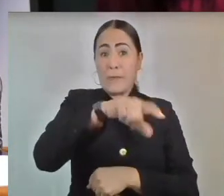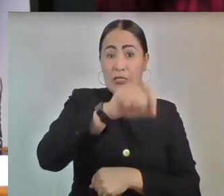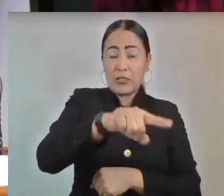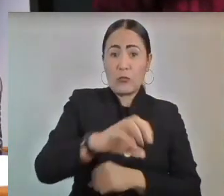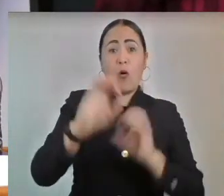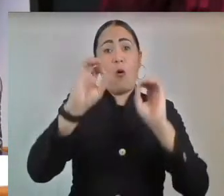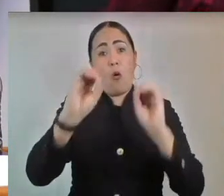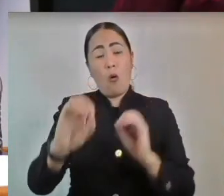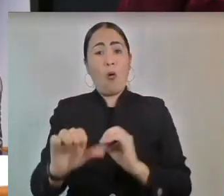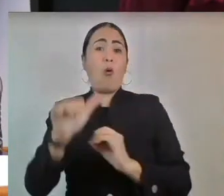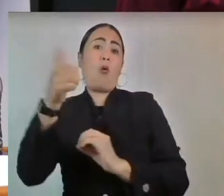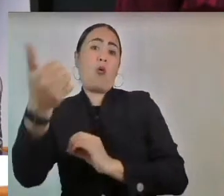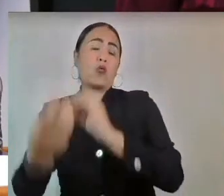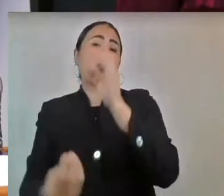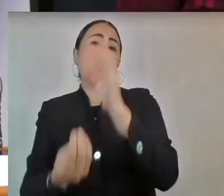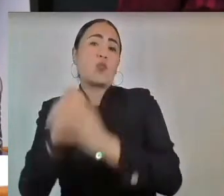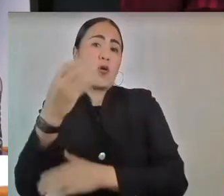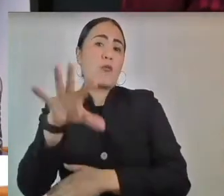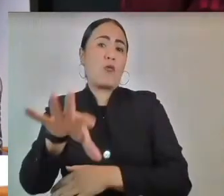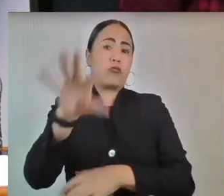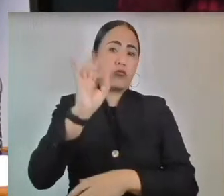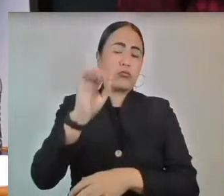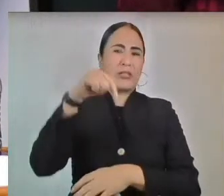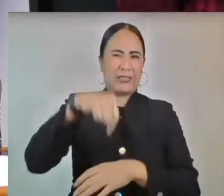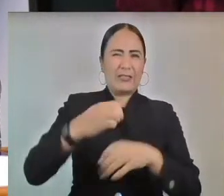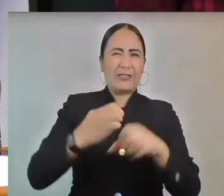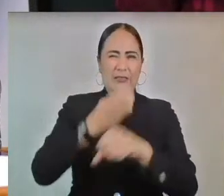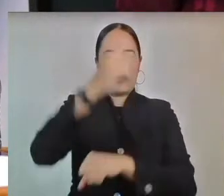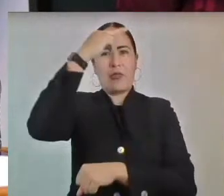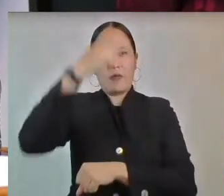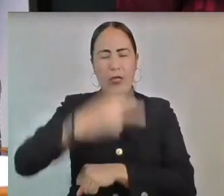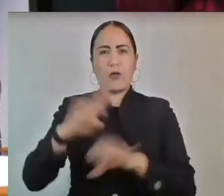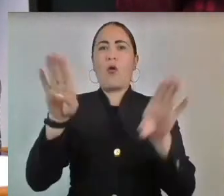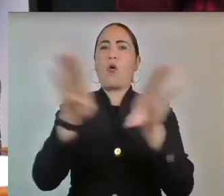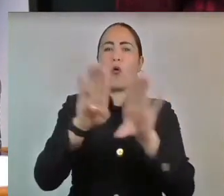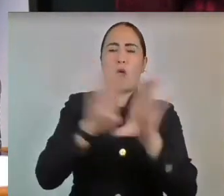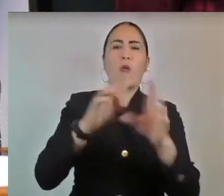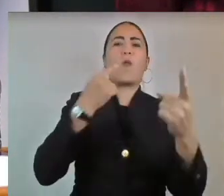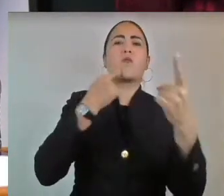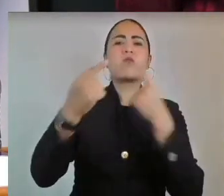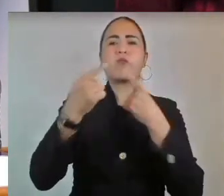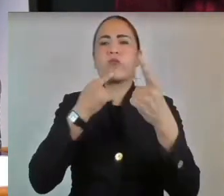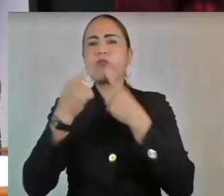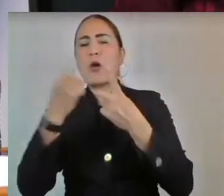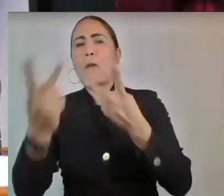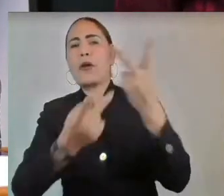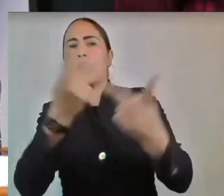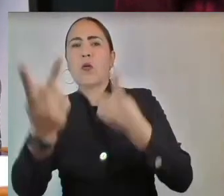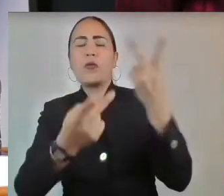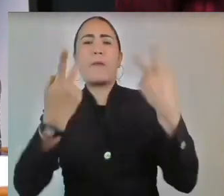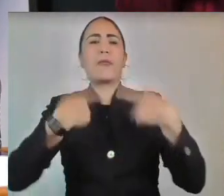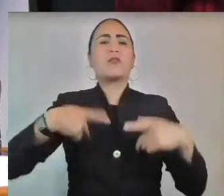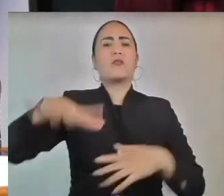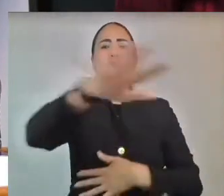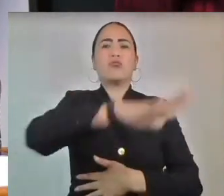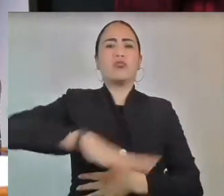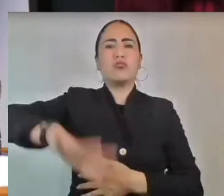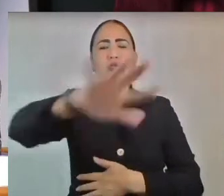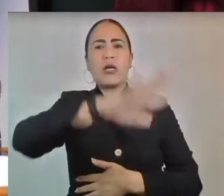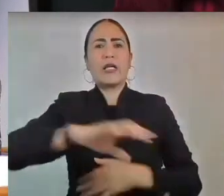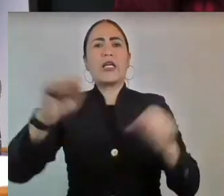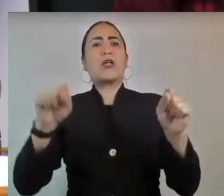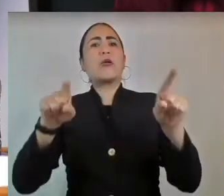Derechos Humanos del Estado de México, realizando una consulta pública con la sociedad civil, organismos